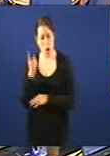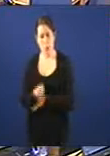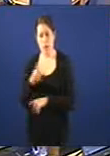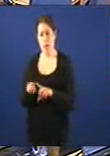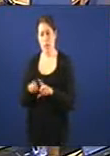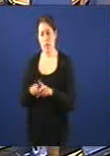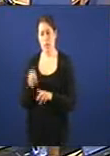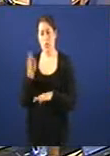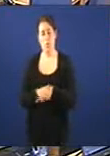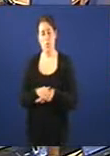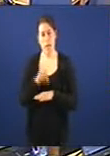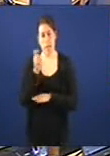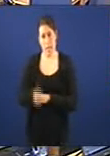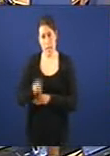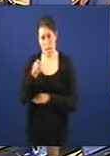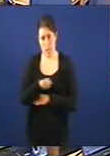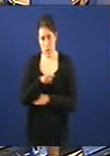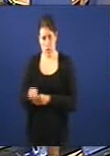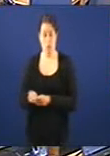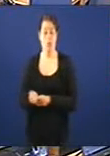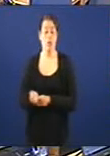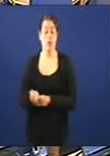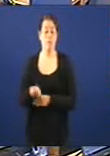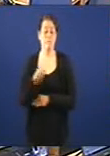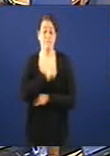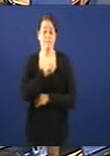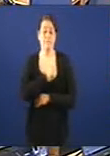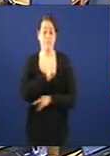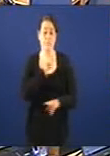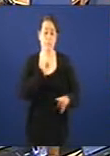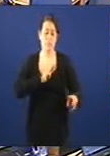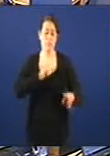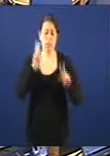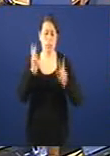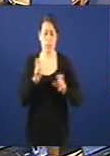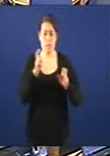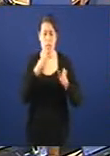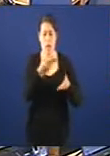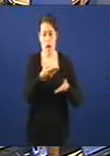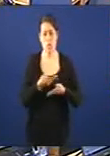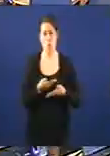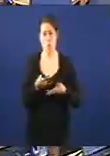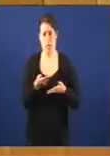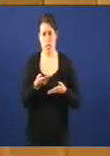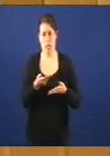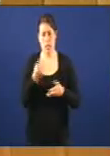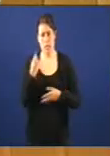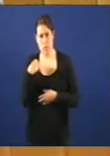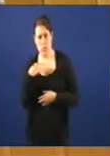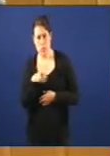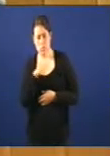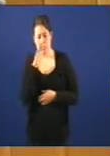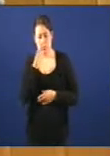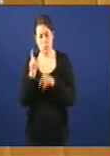sentencia? Pero digo máis, seguimos esperando a resposta sobre aquelas famosas axudas e a que maquinaria correspondían as axudas. Porque a empresa